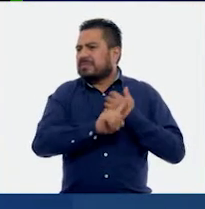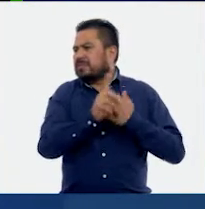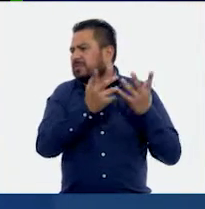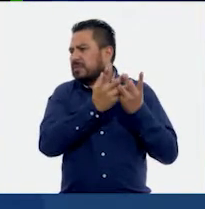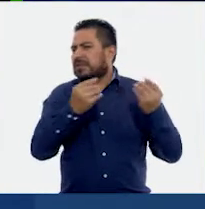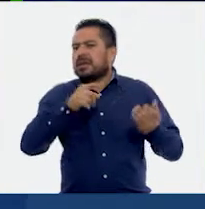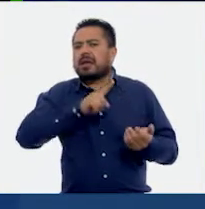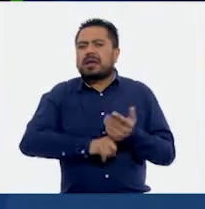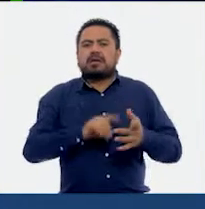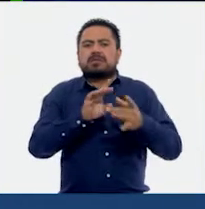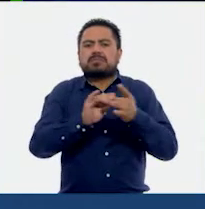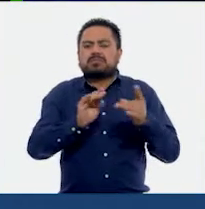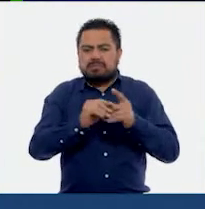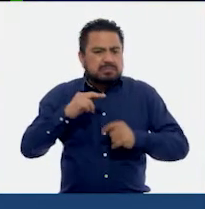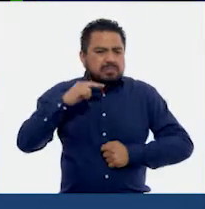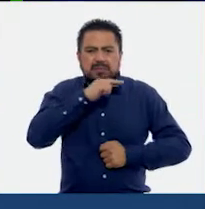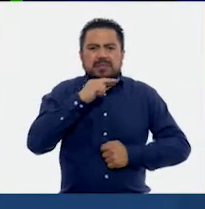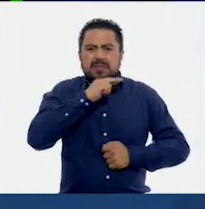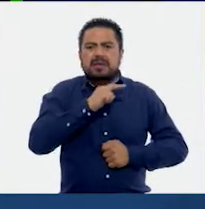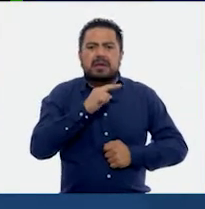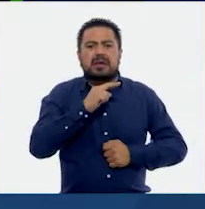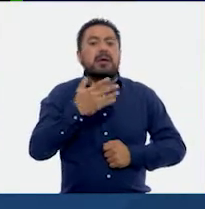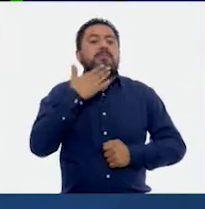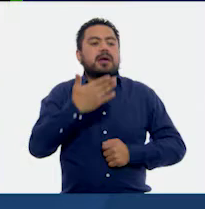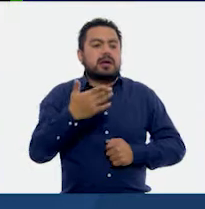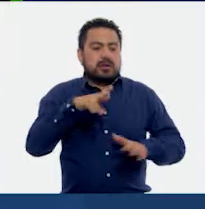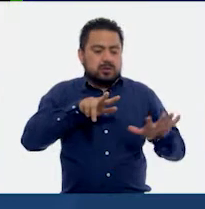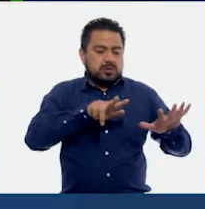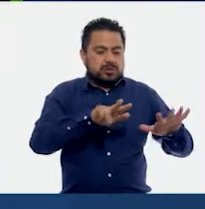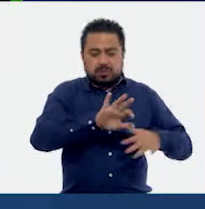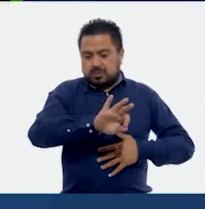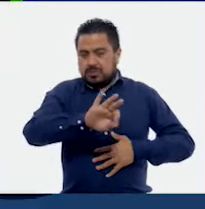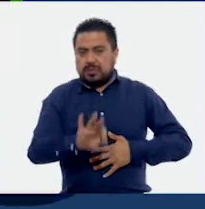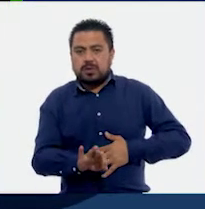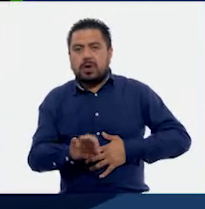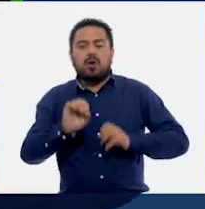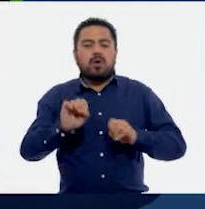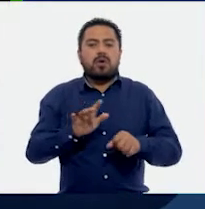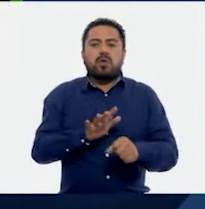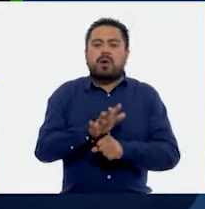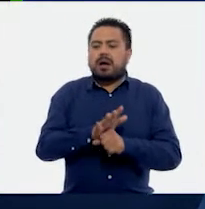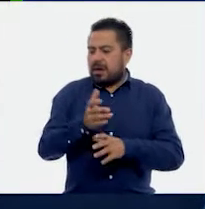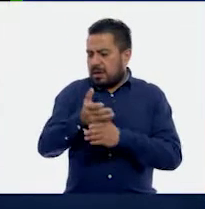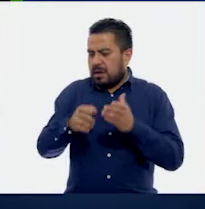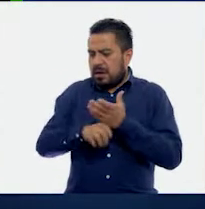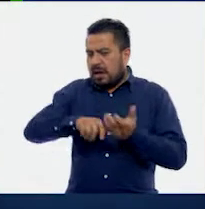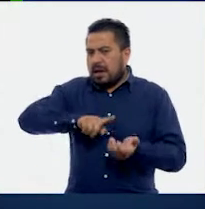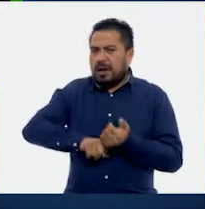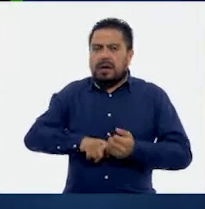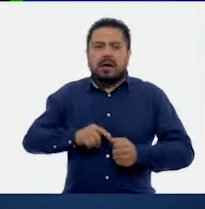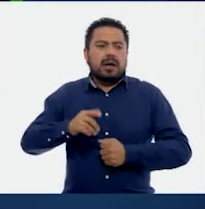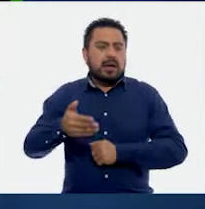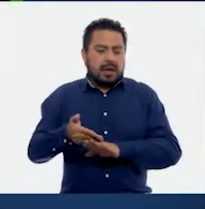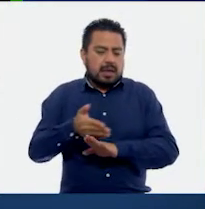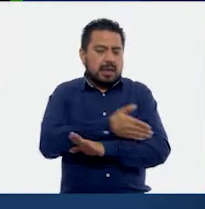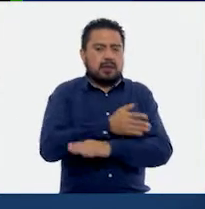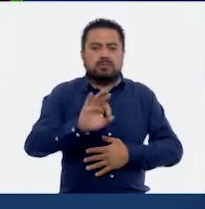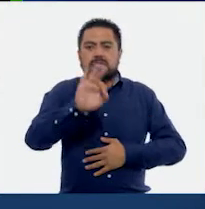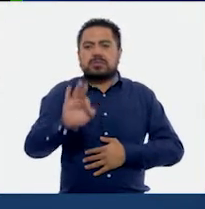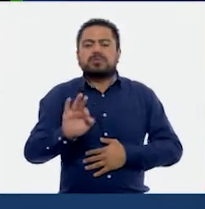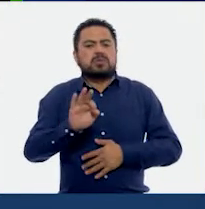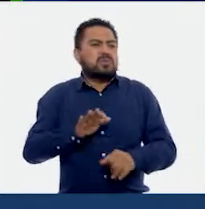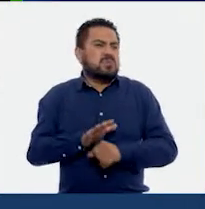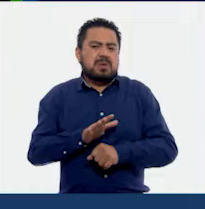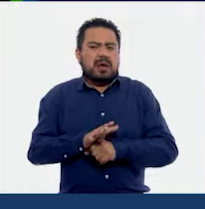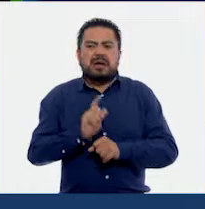es decir inmediatamente, bien, si tengo 18% o cualquier cosa que tengamos antes del porcentaje, lo que